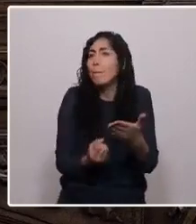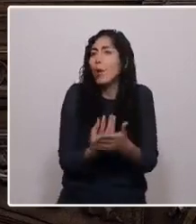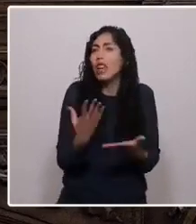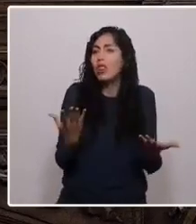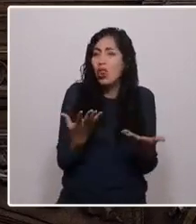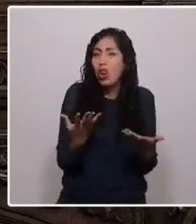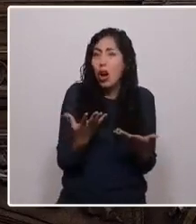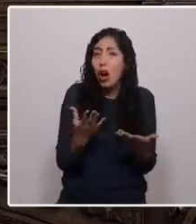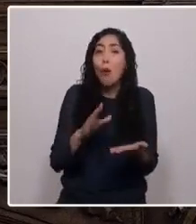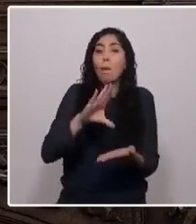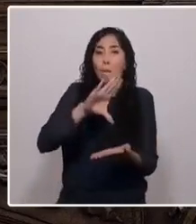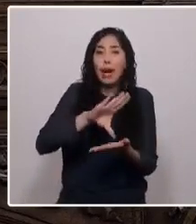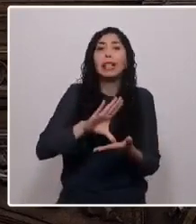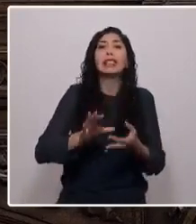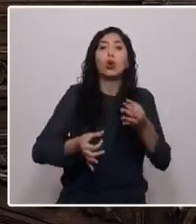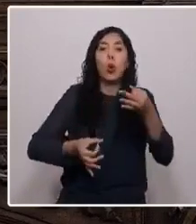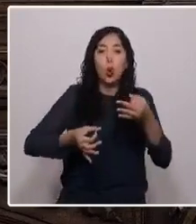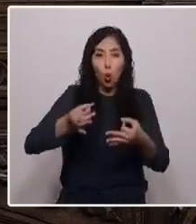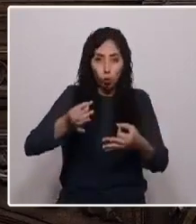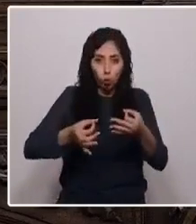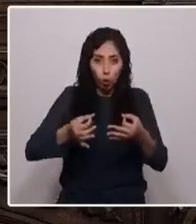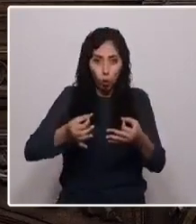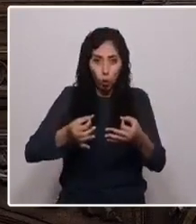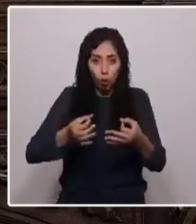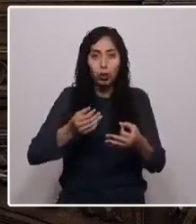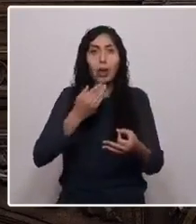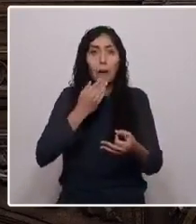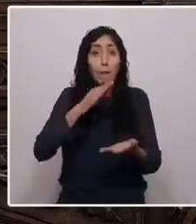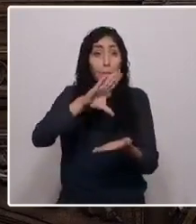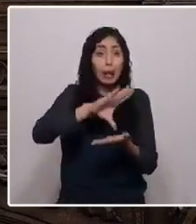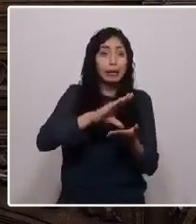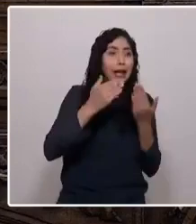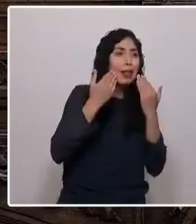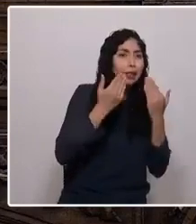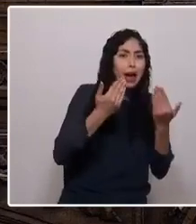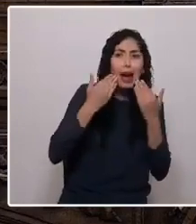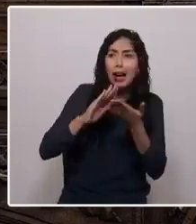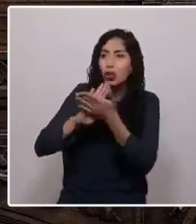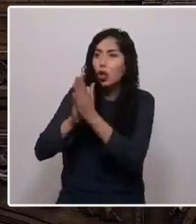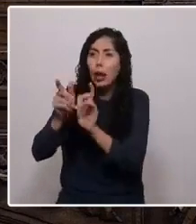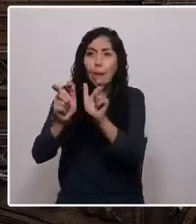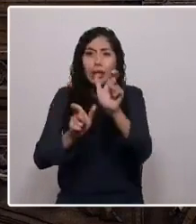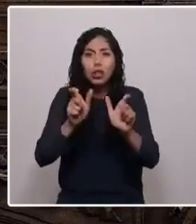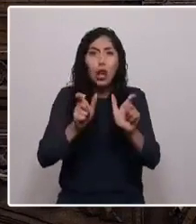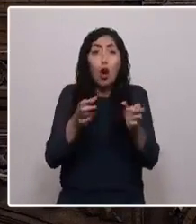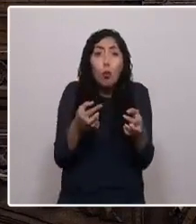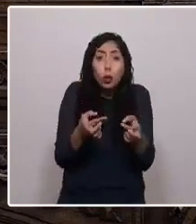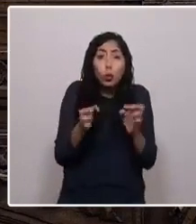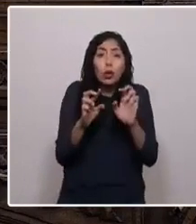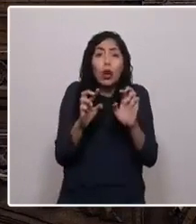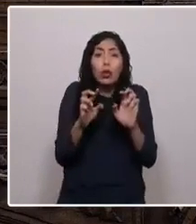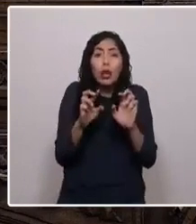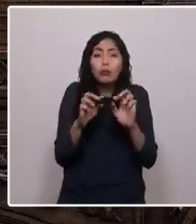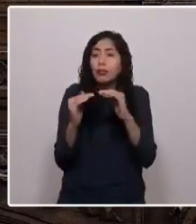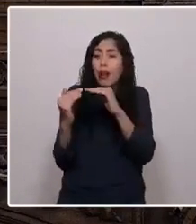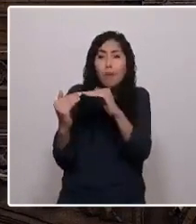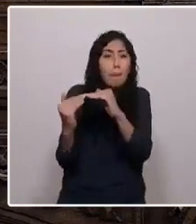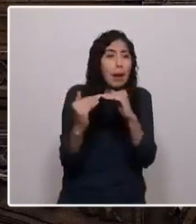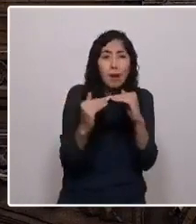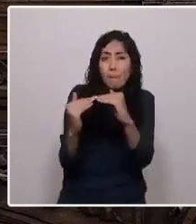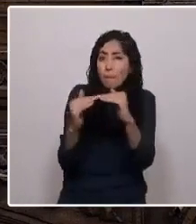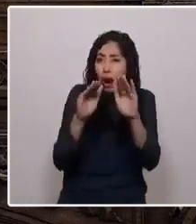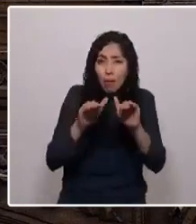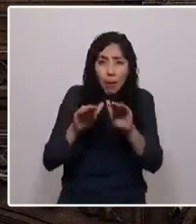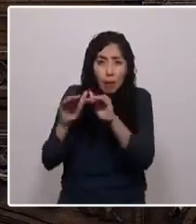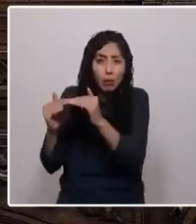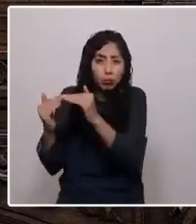un país justo, un país el que le da a todos sus hijos las mismas oportunidades reales y efectivas. Y